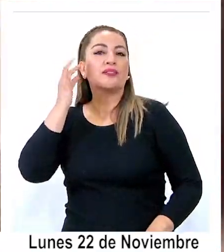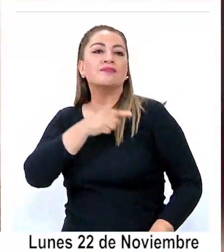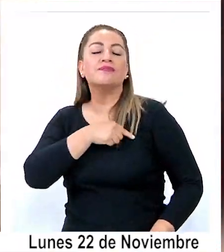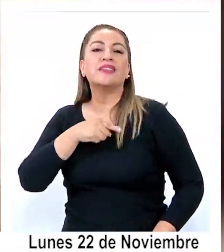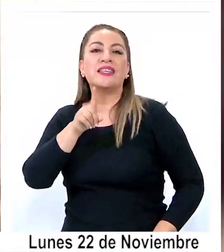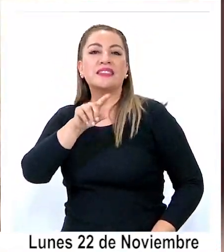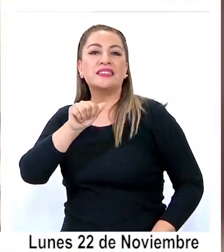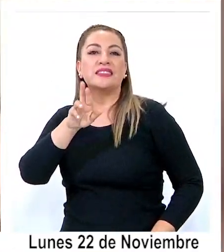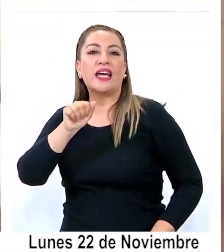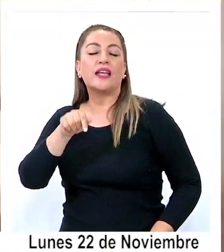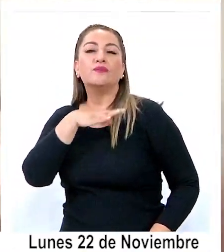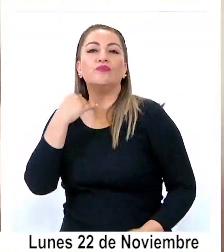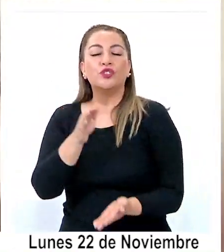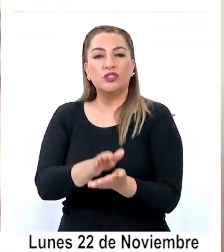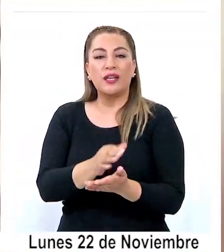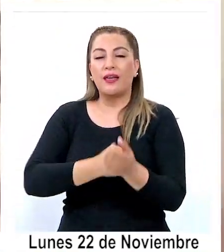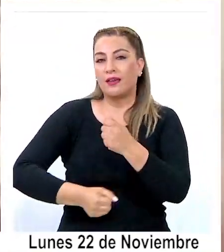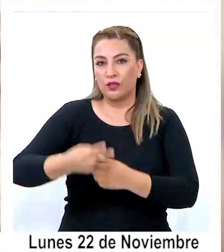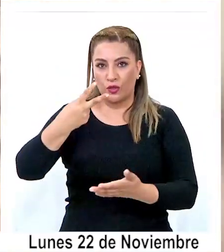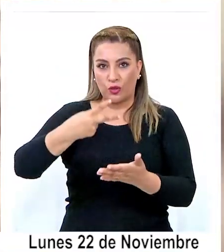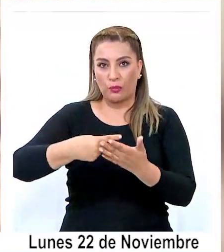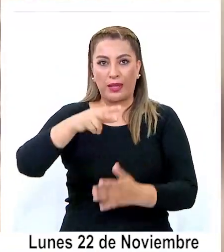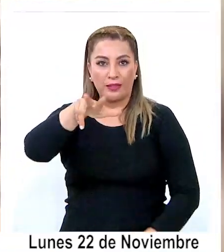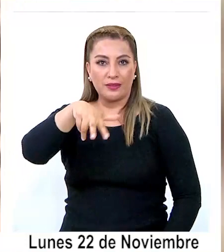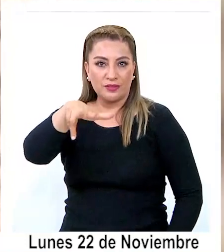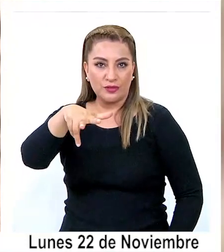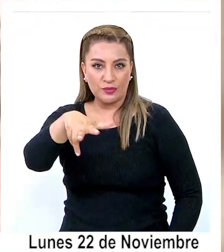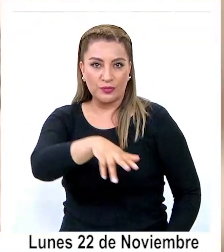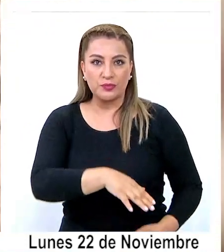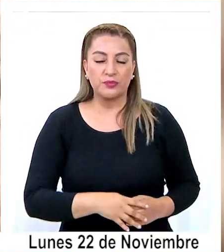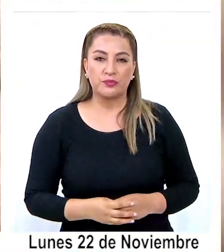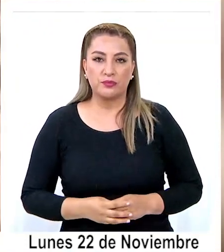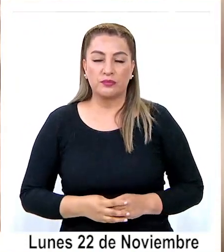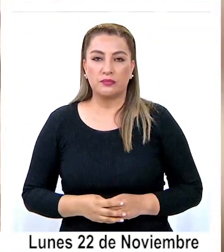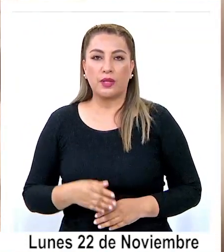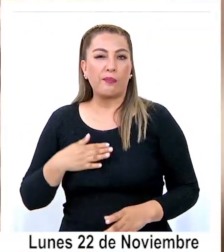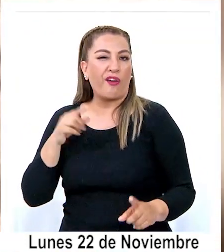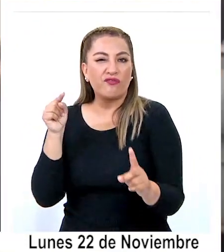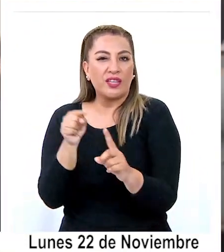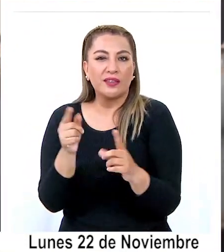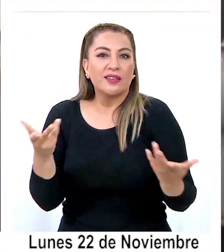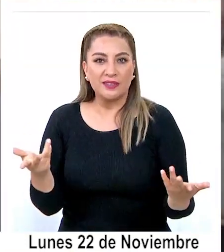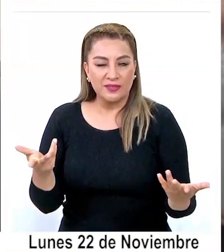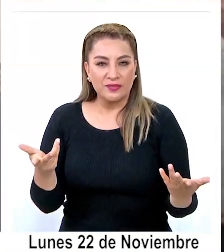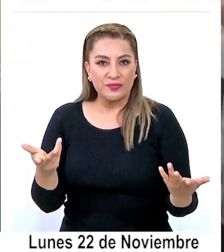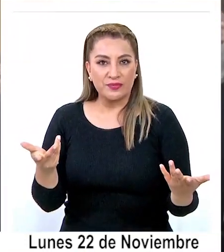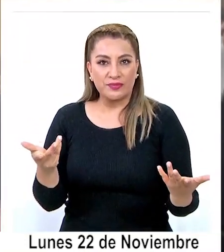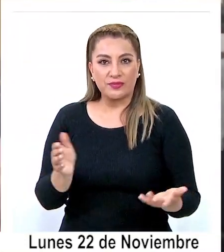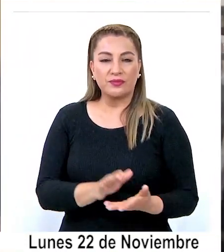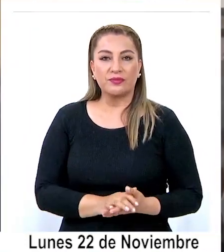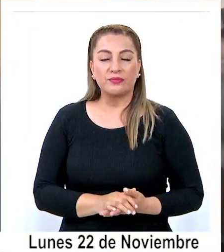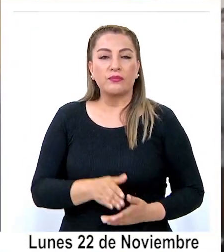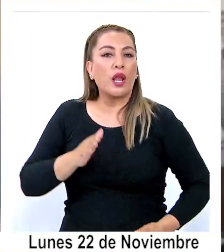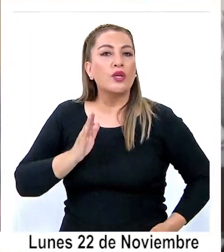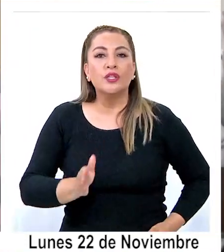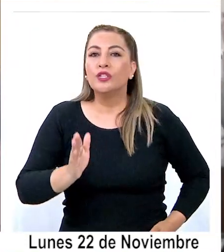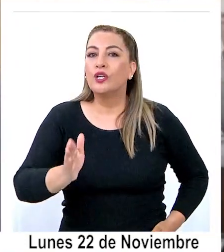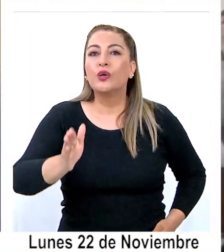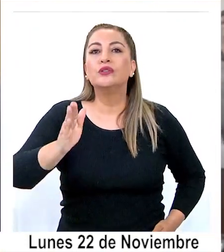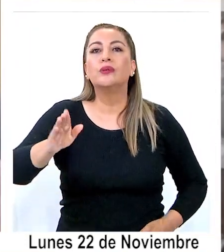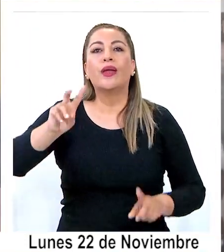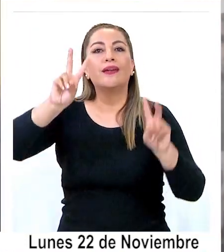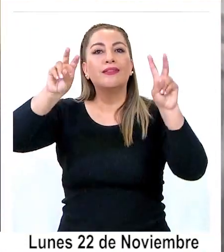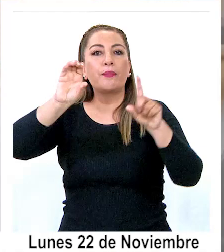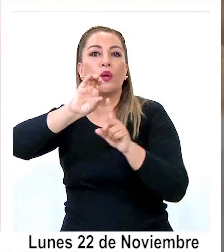Benavides el año 2018. Nuestro propósito es fundamentalmente mantener la